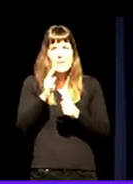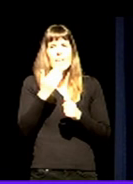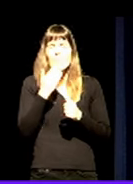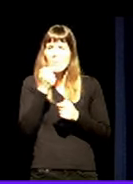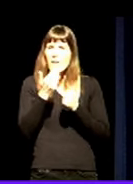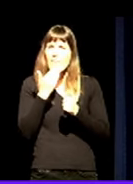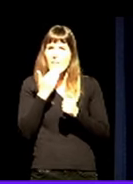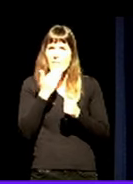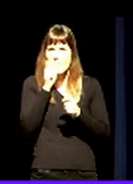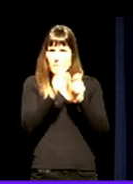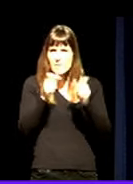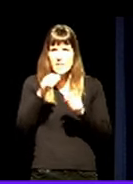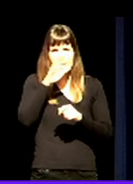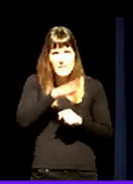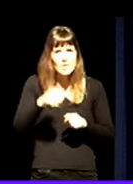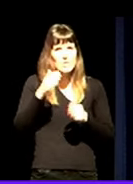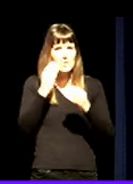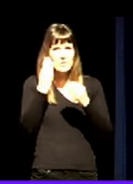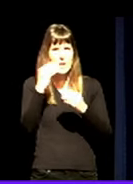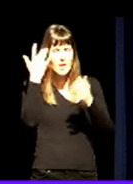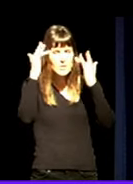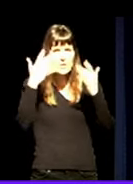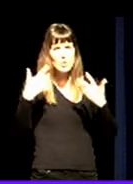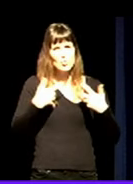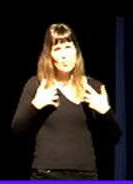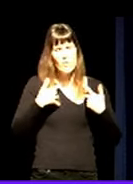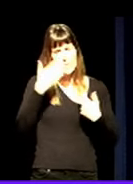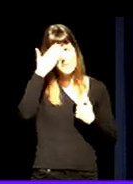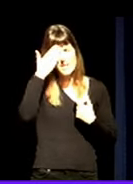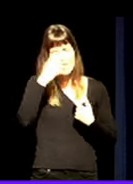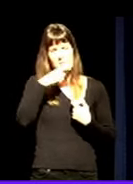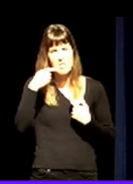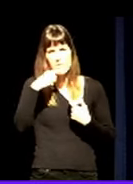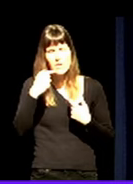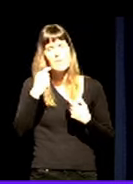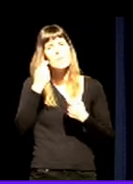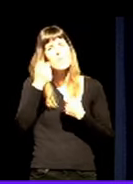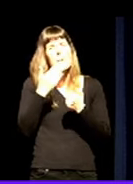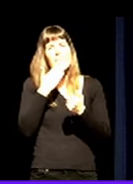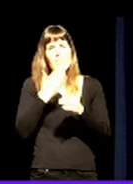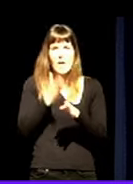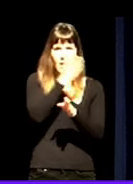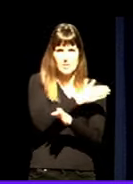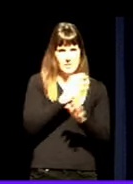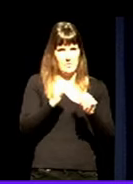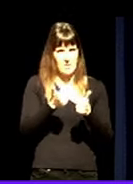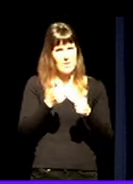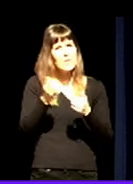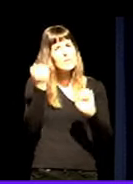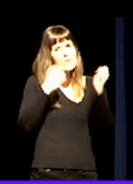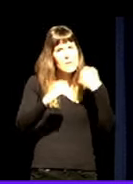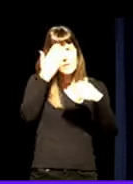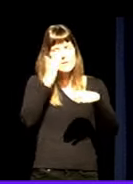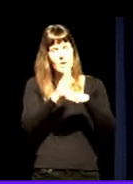en la que las personas, los niños, los adolescentes sufren, tienen dolor mental, se están adelantando, se está adelantando en la edad de las conductas suicidas